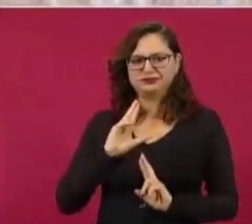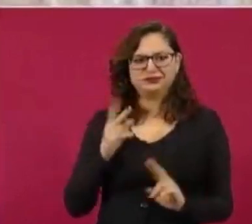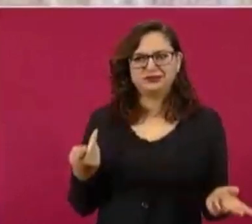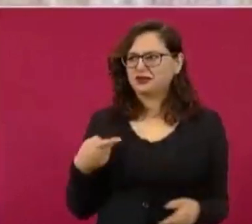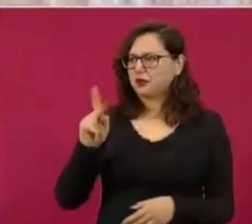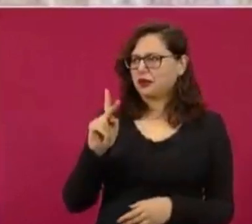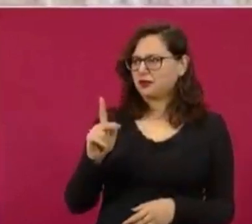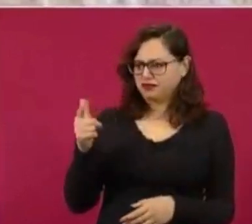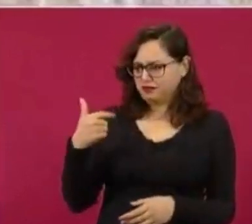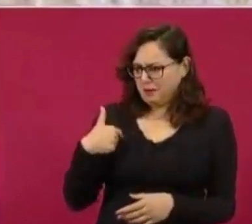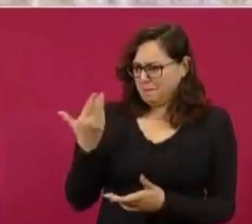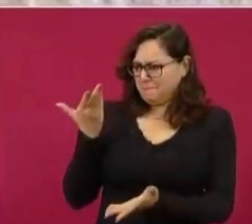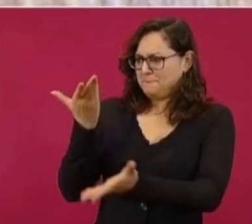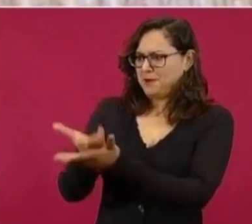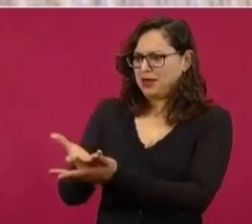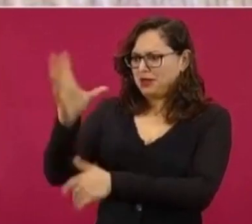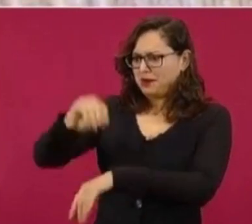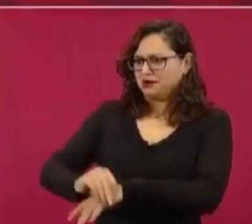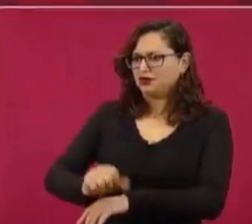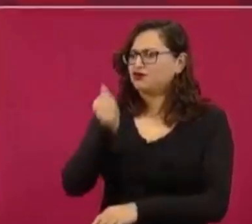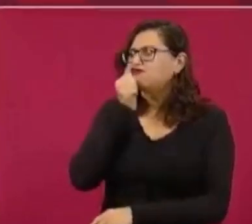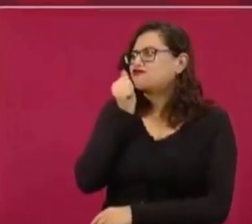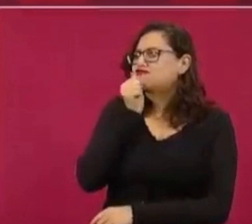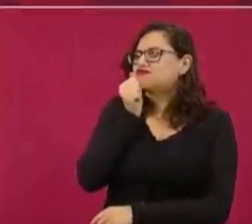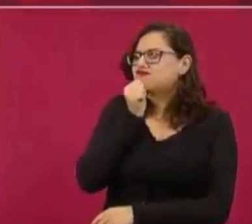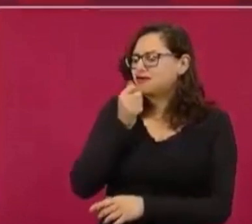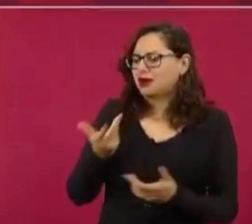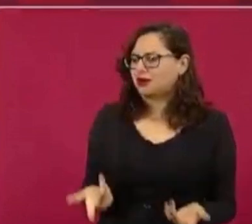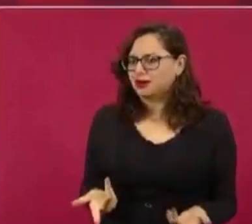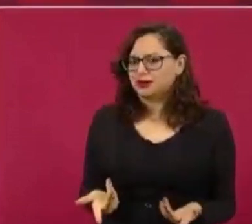¿Dónde están? Claro, falta el Senado. Sí,